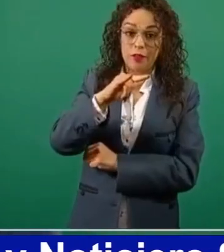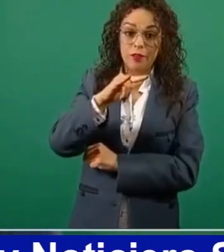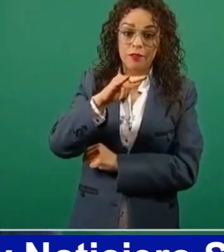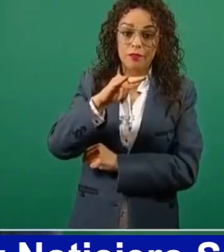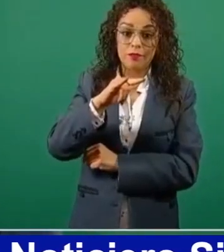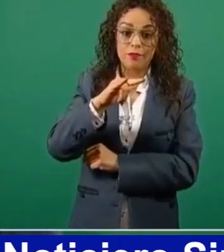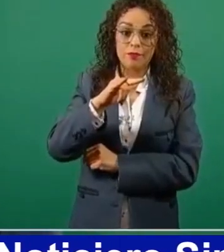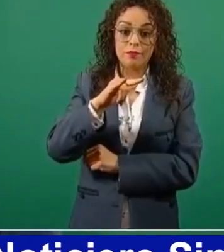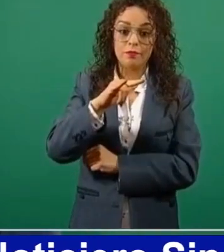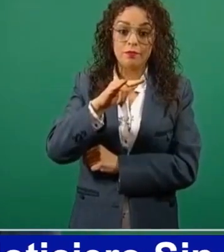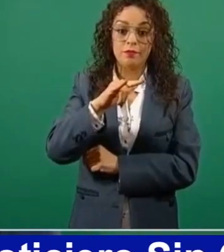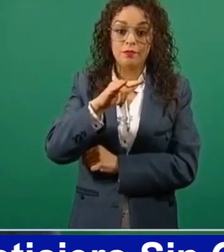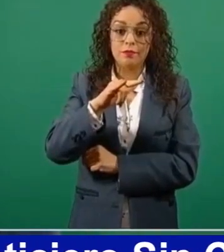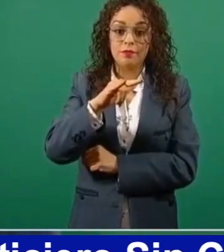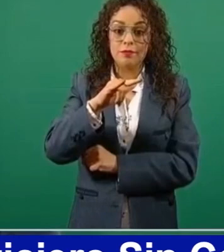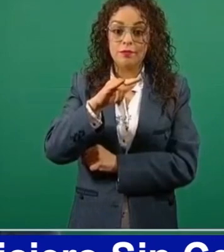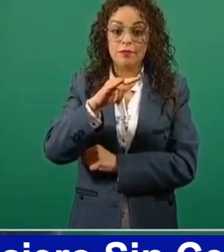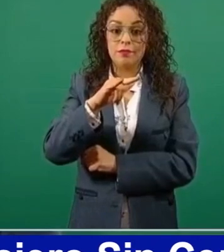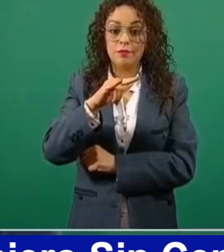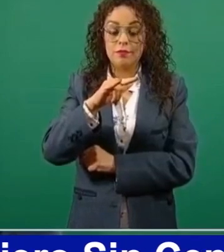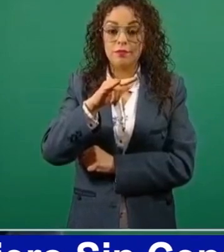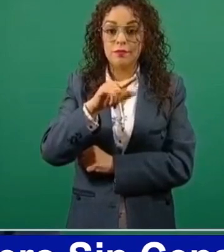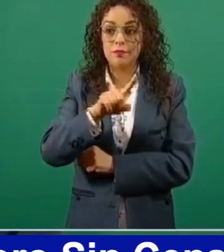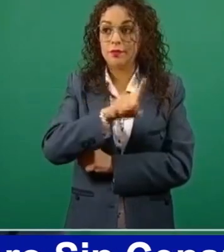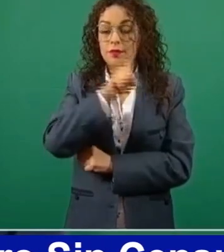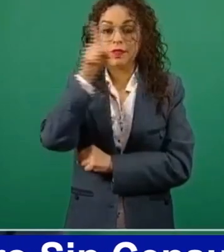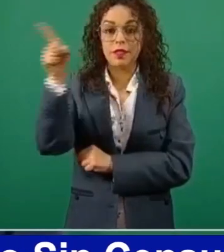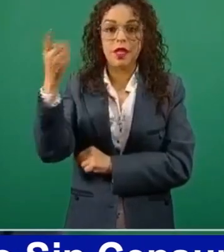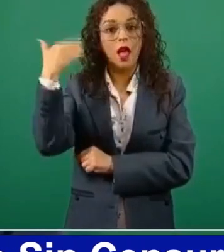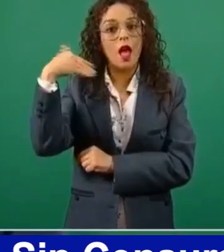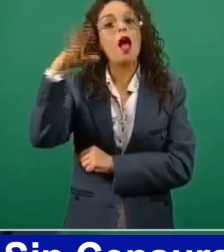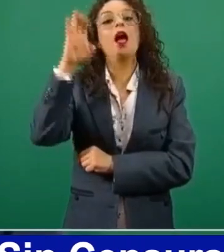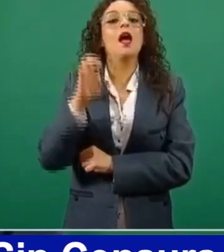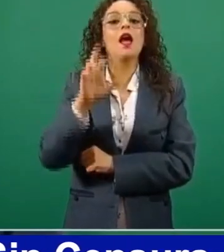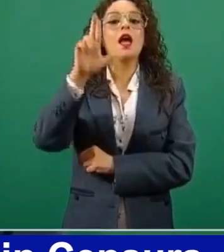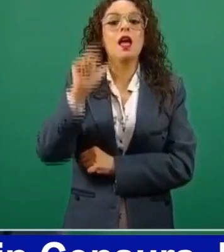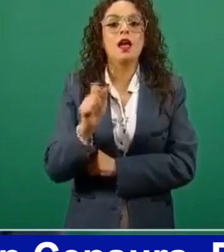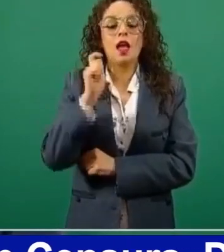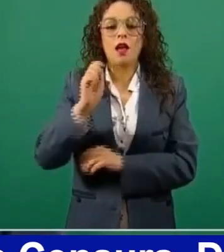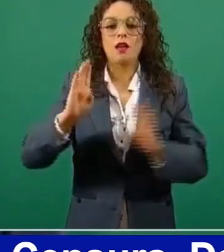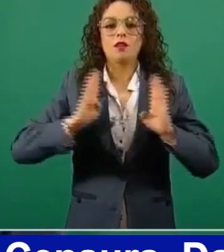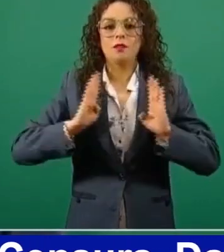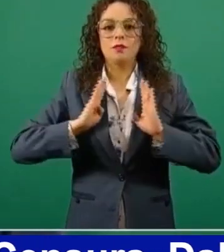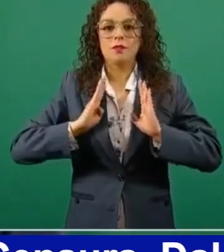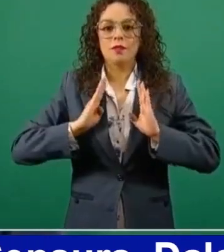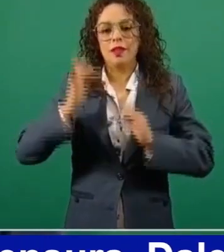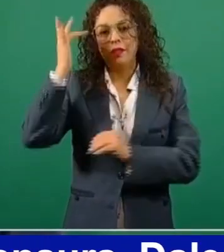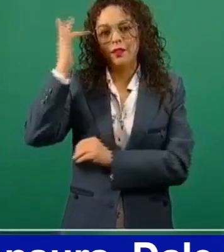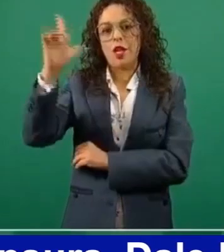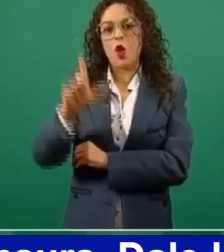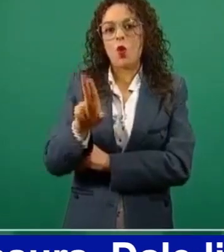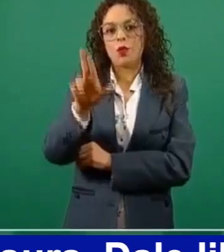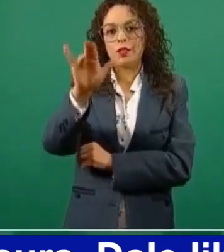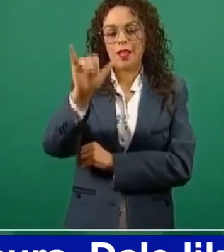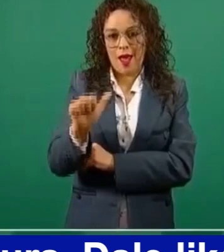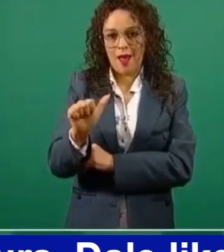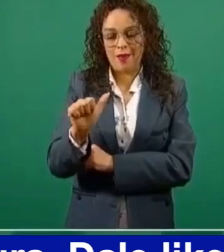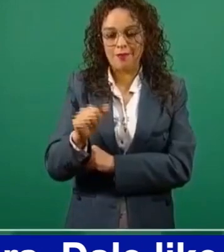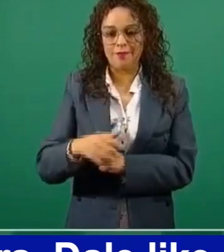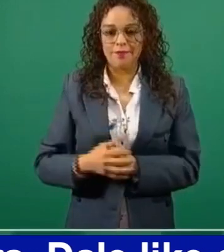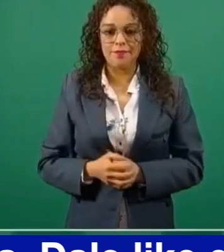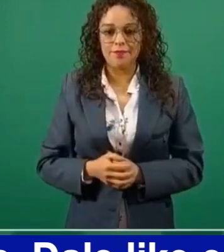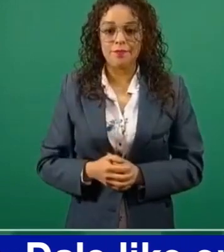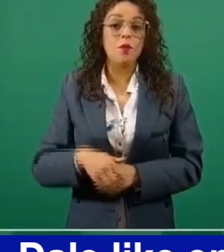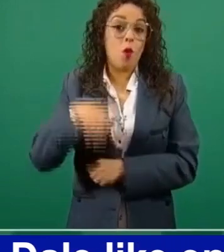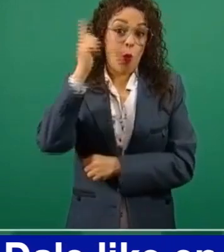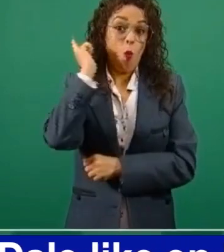lo que era la base militar de Santa Lucía. Entonces, yo espero que